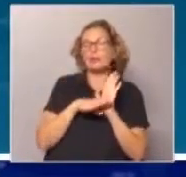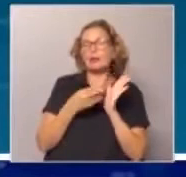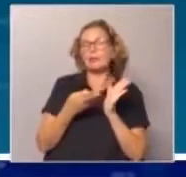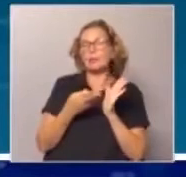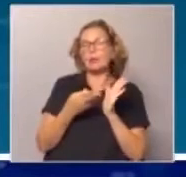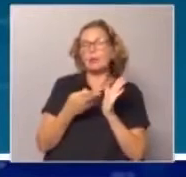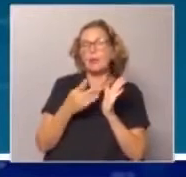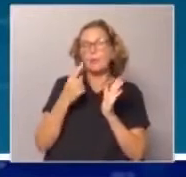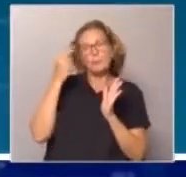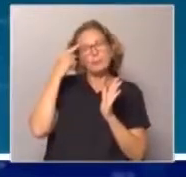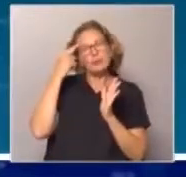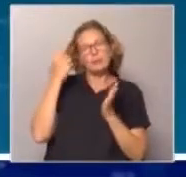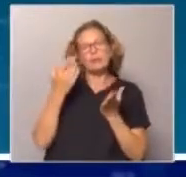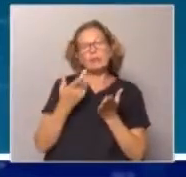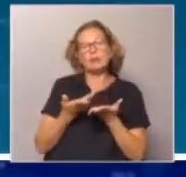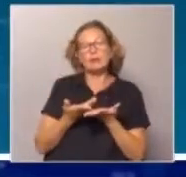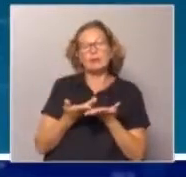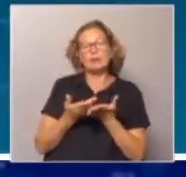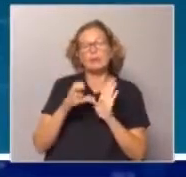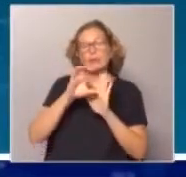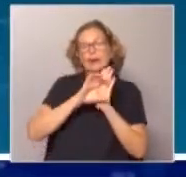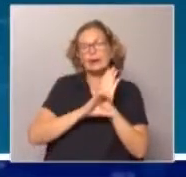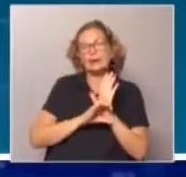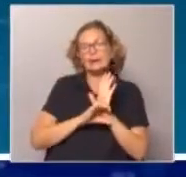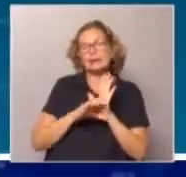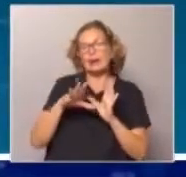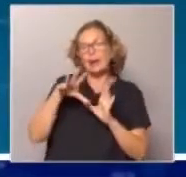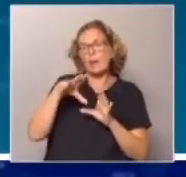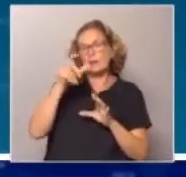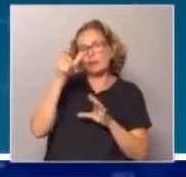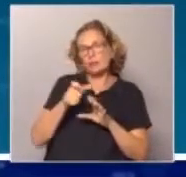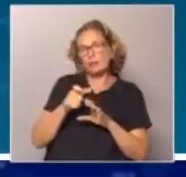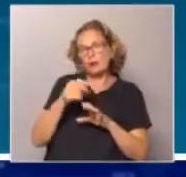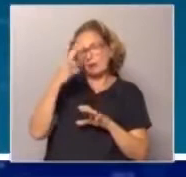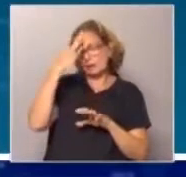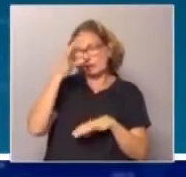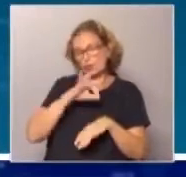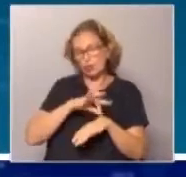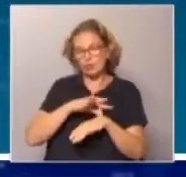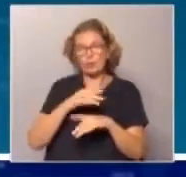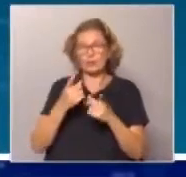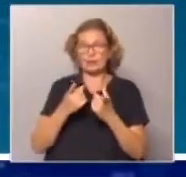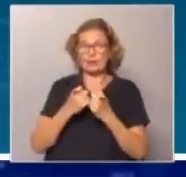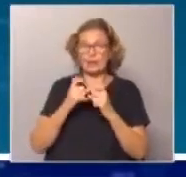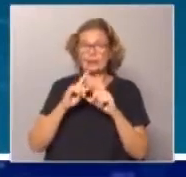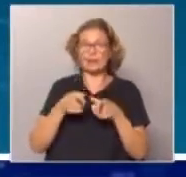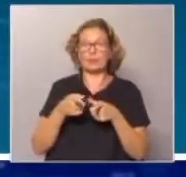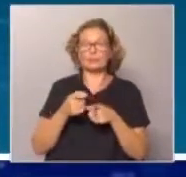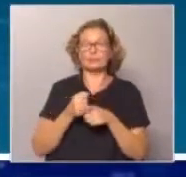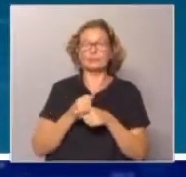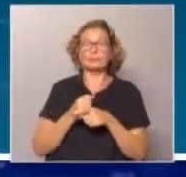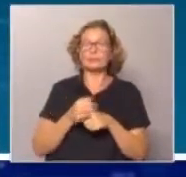Pienso en estímulos, pienso, en fin, en las características de la población, en aspectos psicológicos, también en necesidades. Verónica,